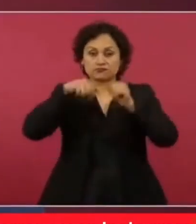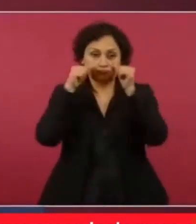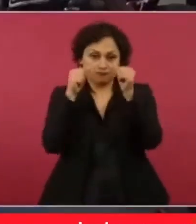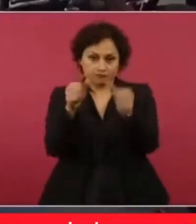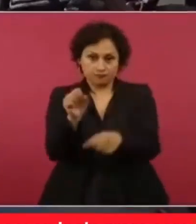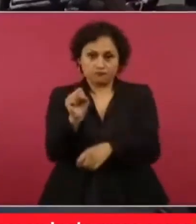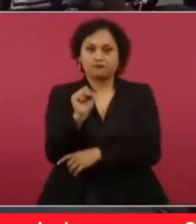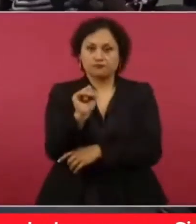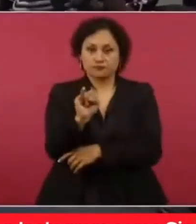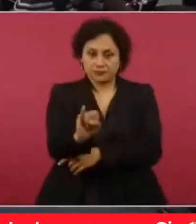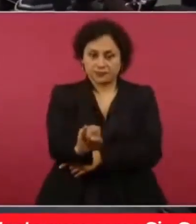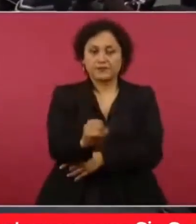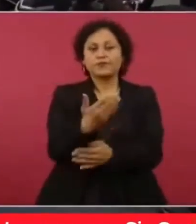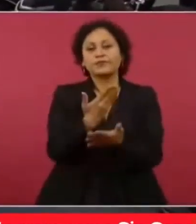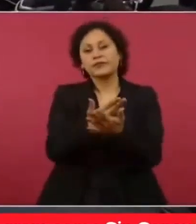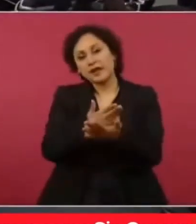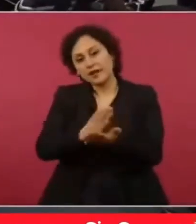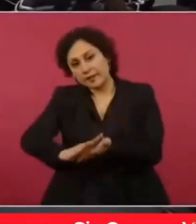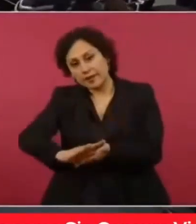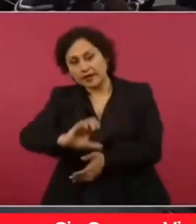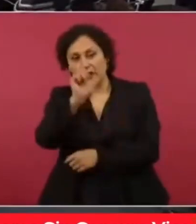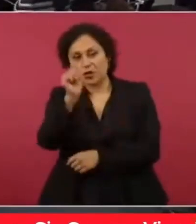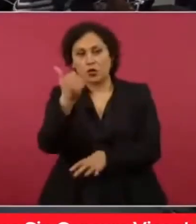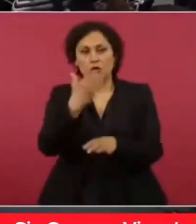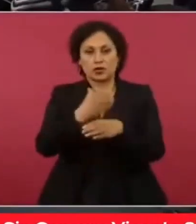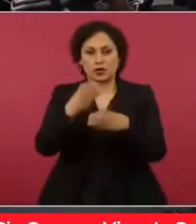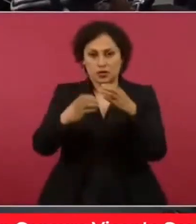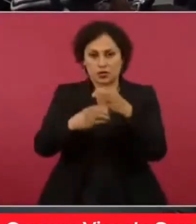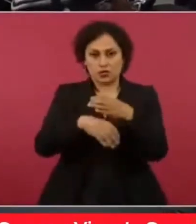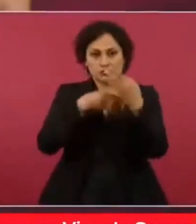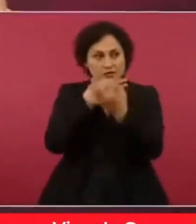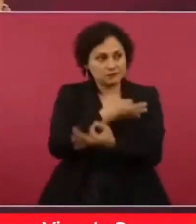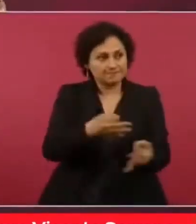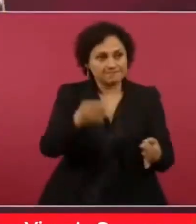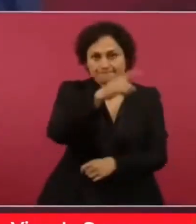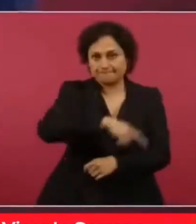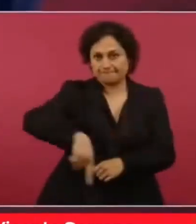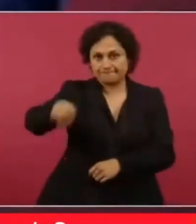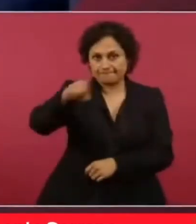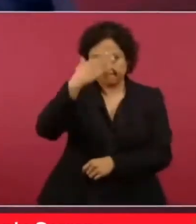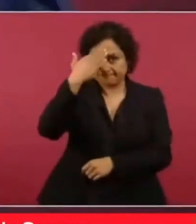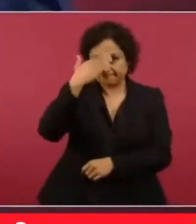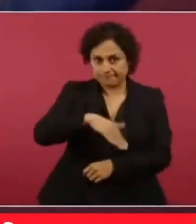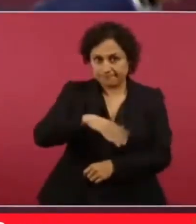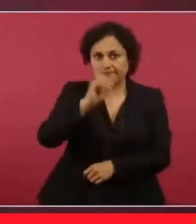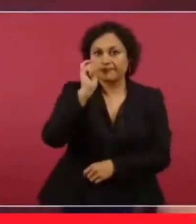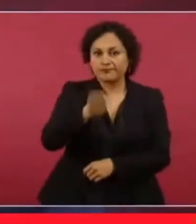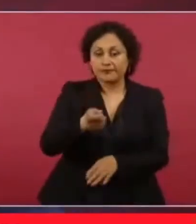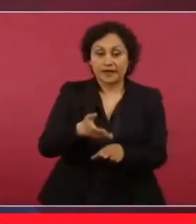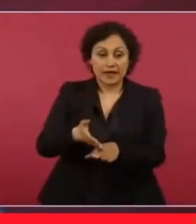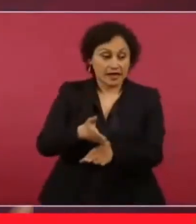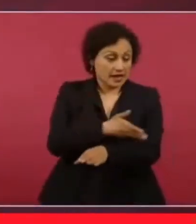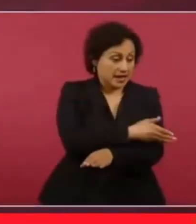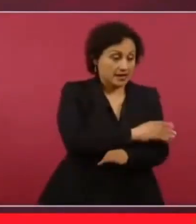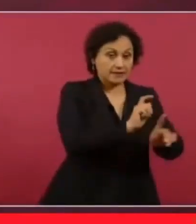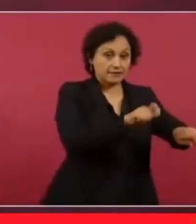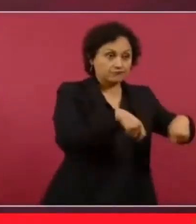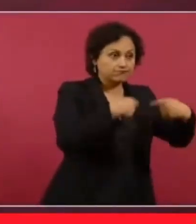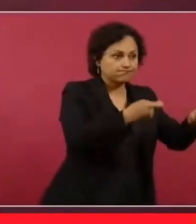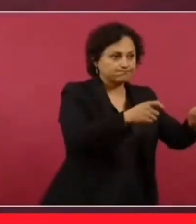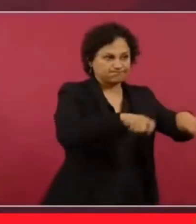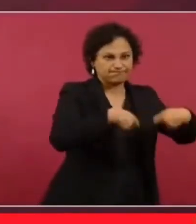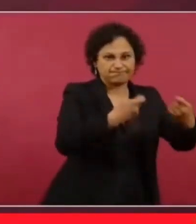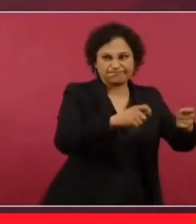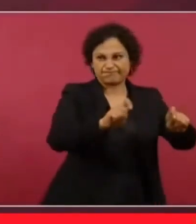otra cosa que debe de saberse. Como fue tanto lo que otorgaron de concesiones,